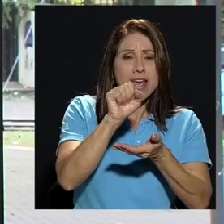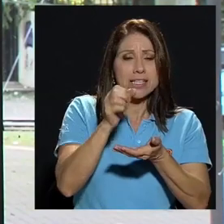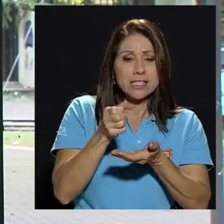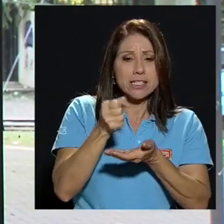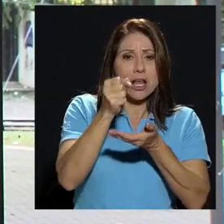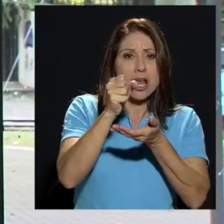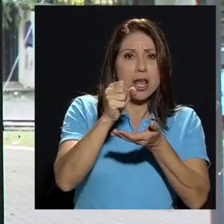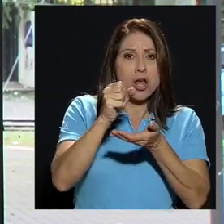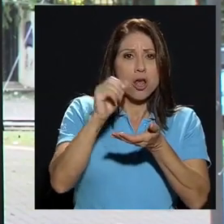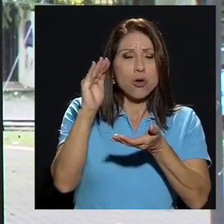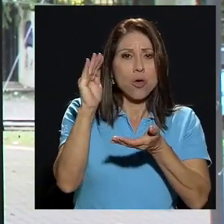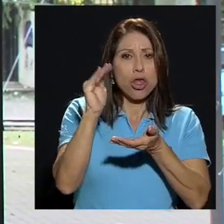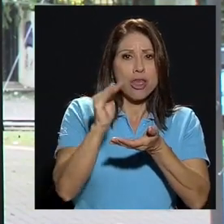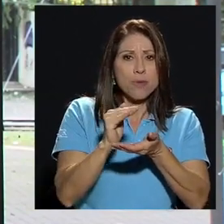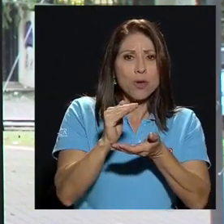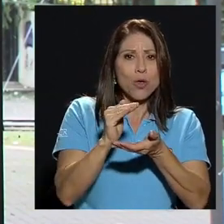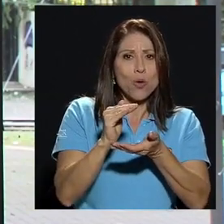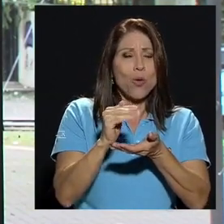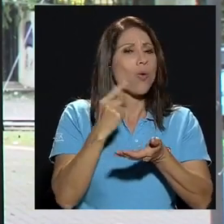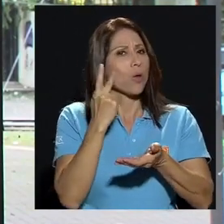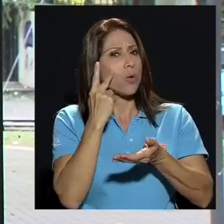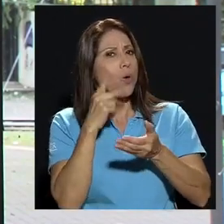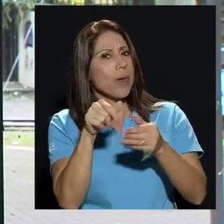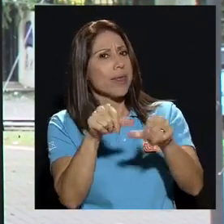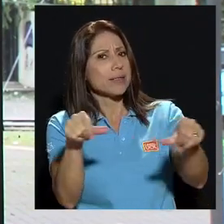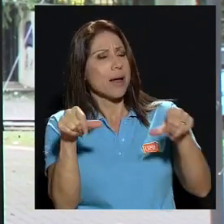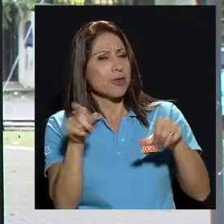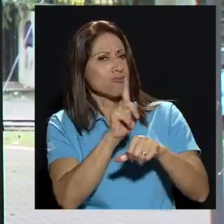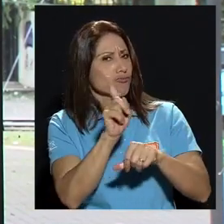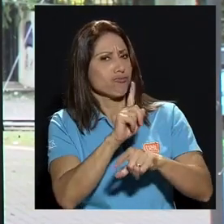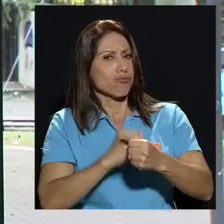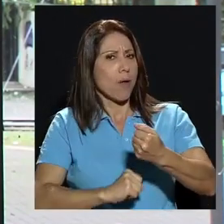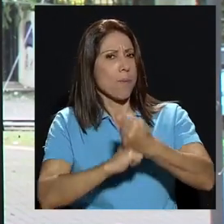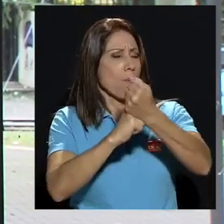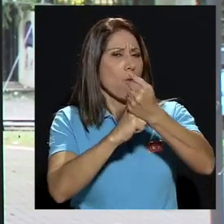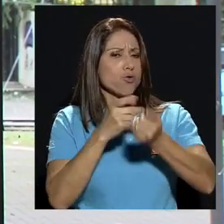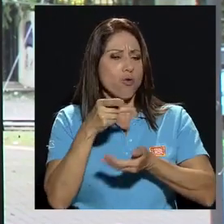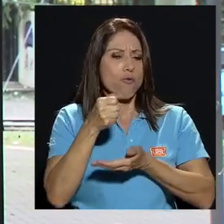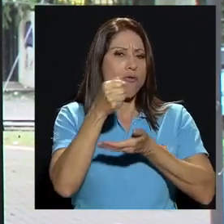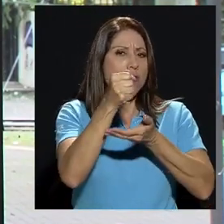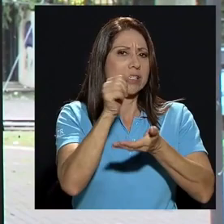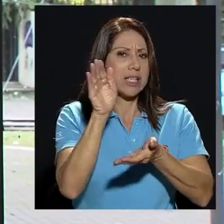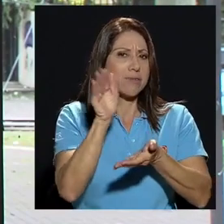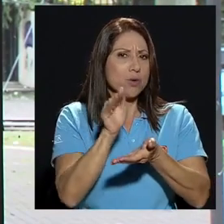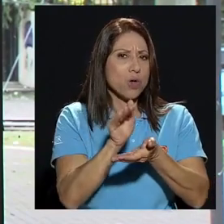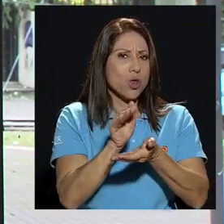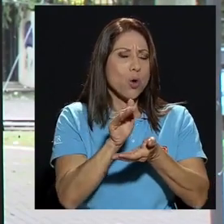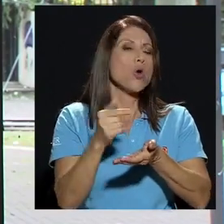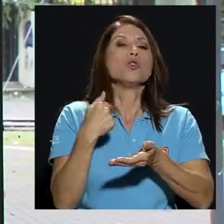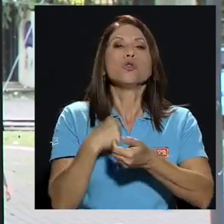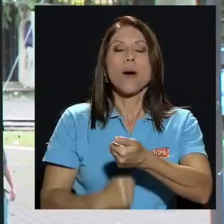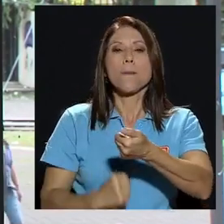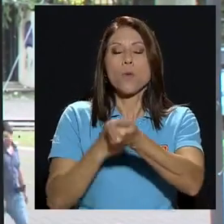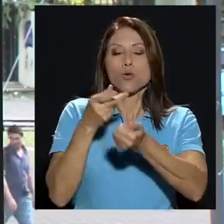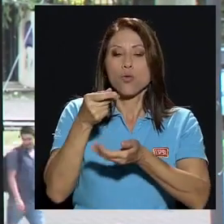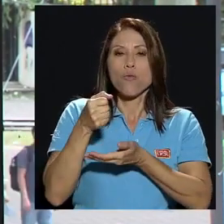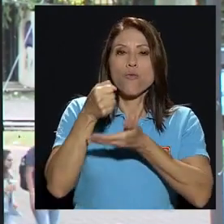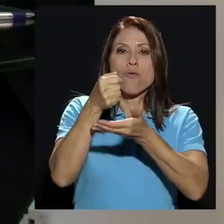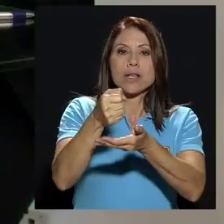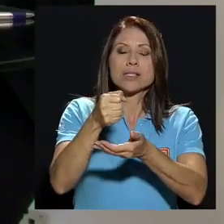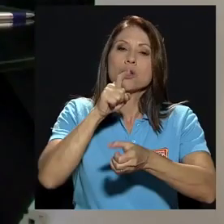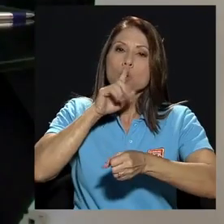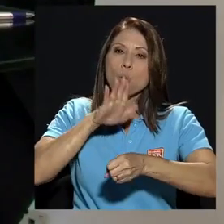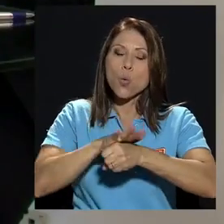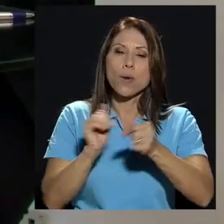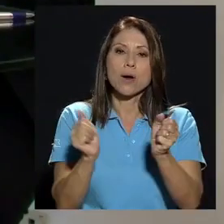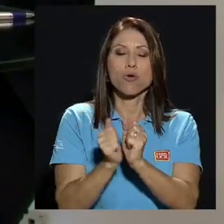ámbito, obviamente no apoya un FES disminuido. Yo apoyo un FES que cumpla con las expectativas de la universidad,